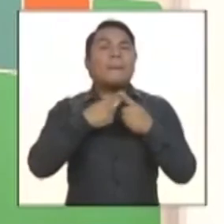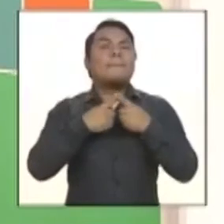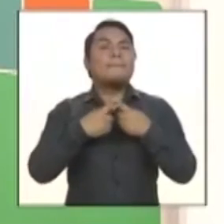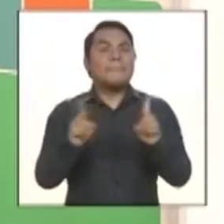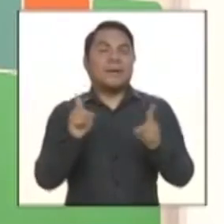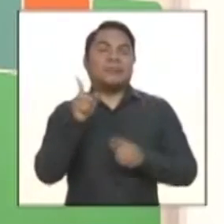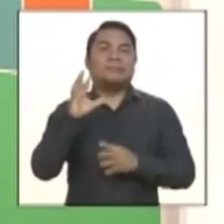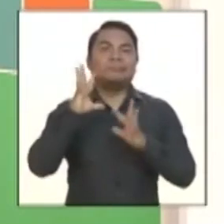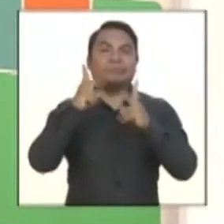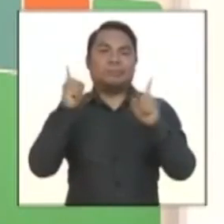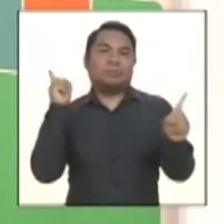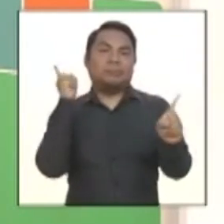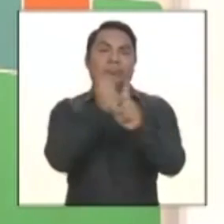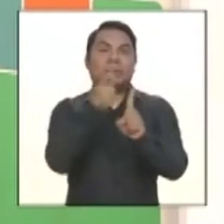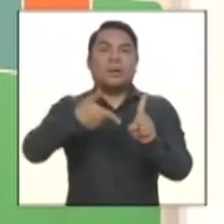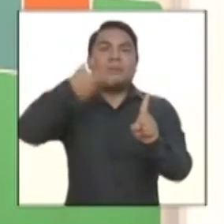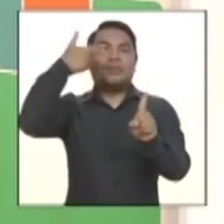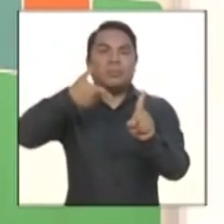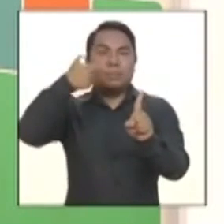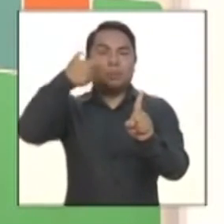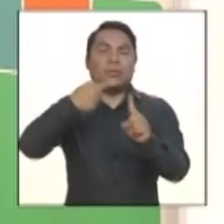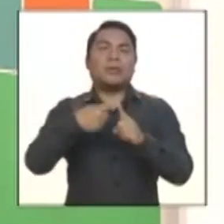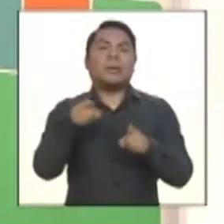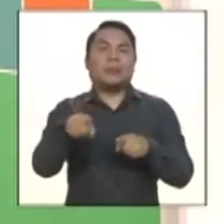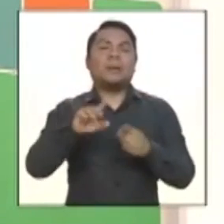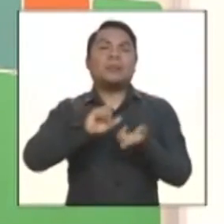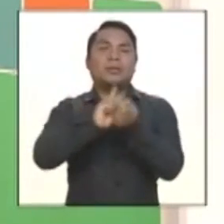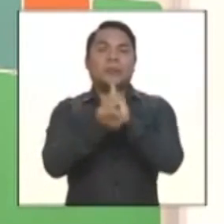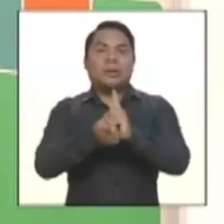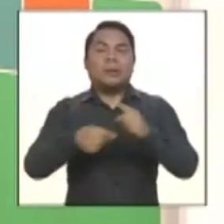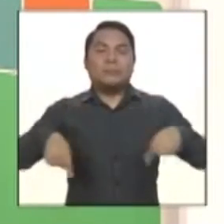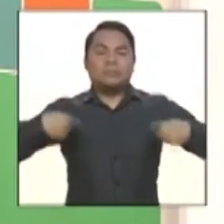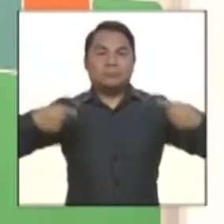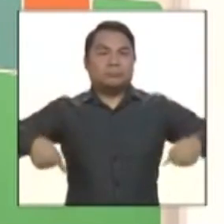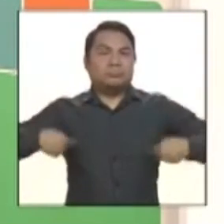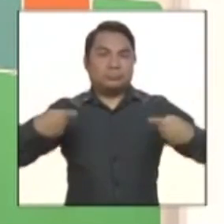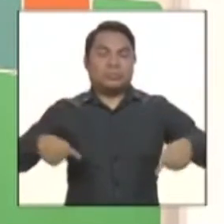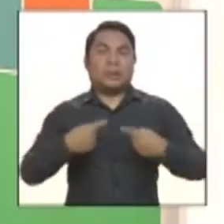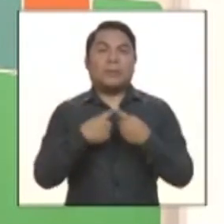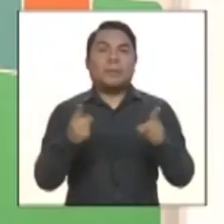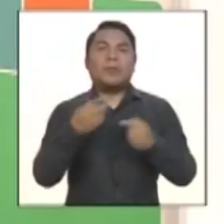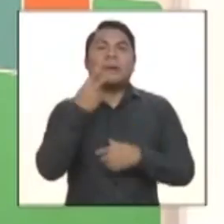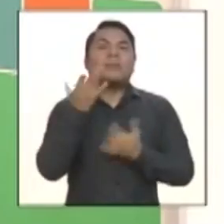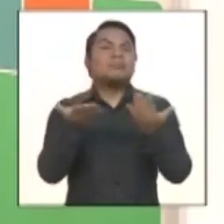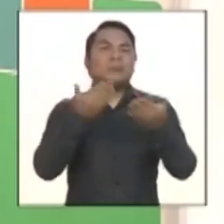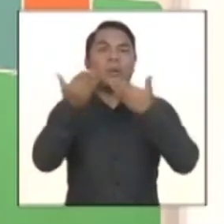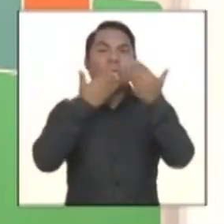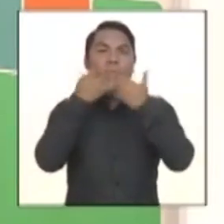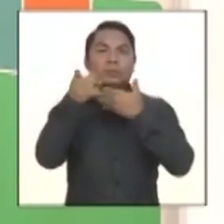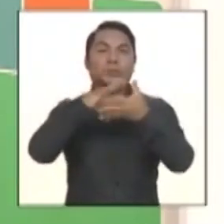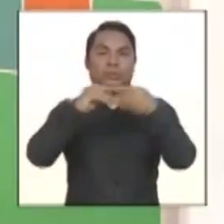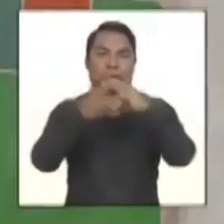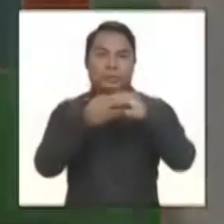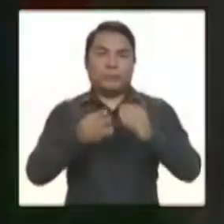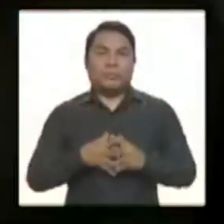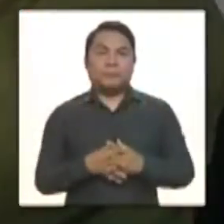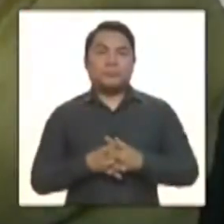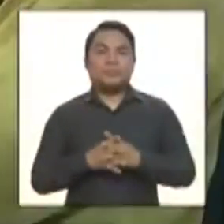que por robarle le dispararon y quedó parapléjico. Pero mejor dejemos que él nos cuente su historia.